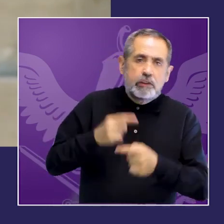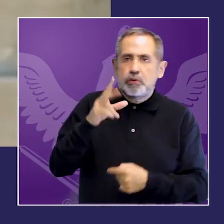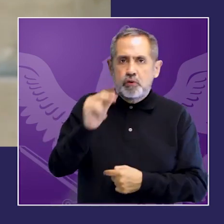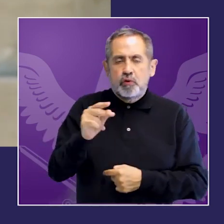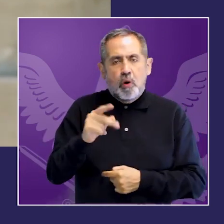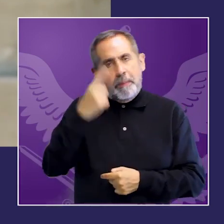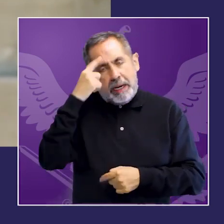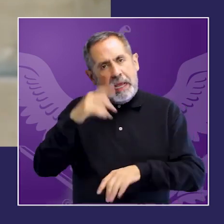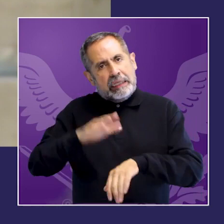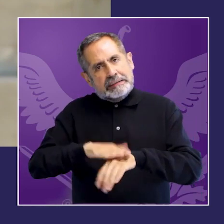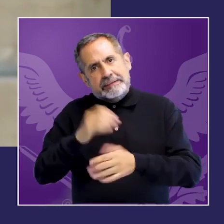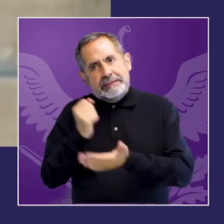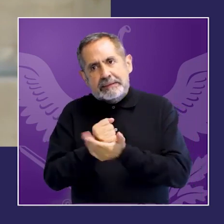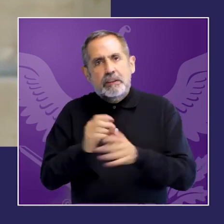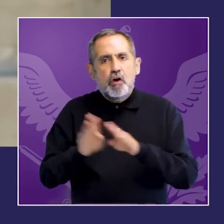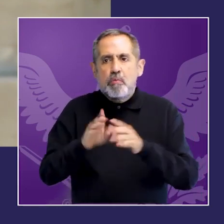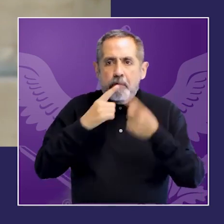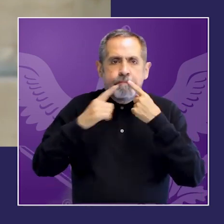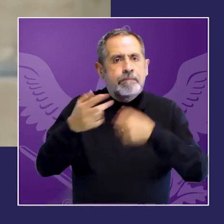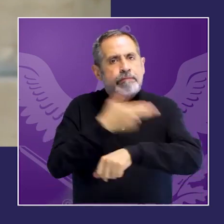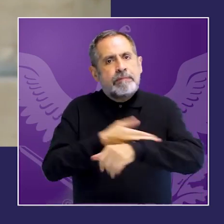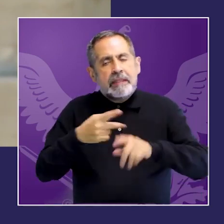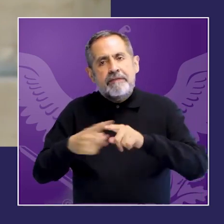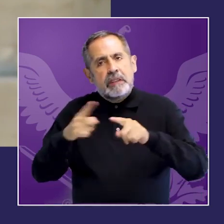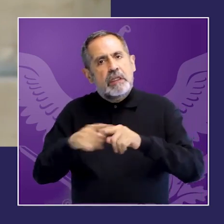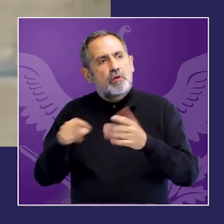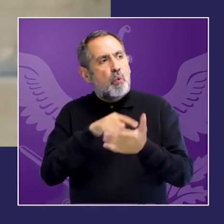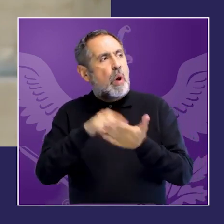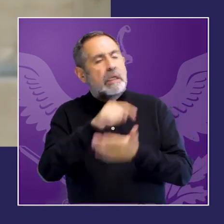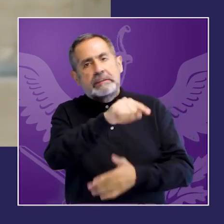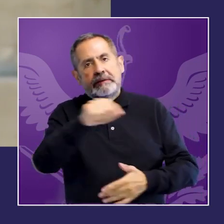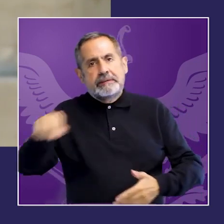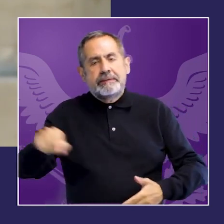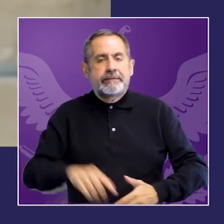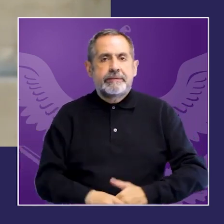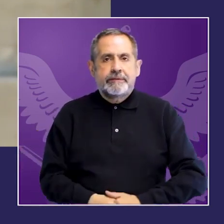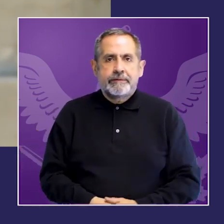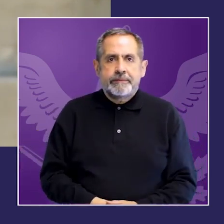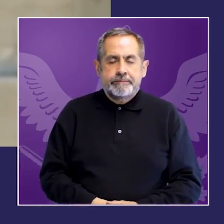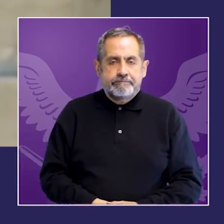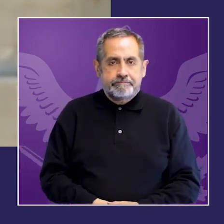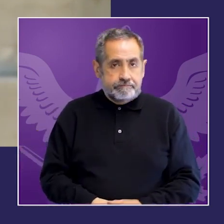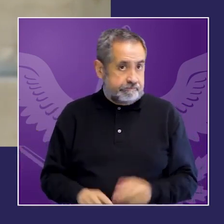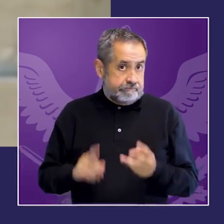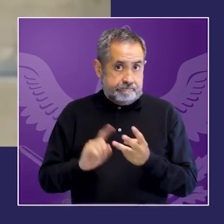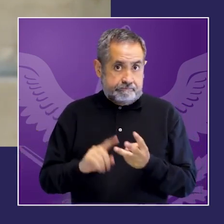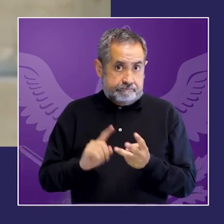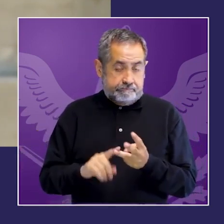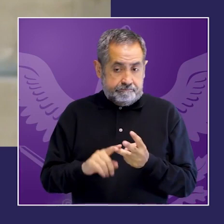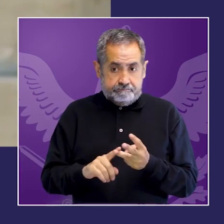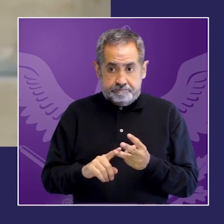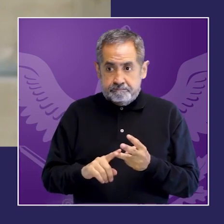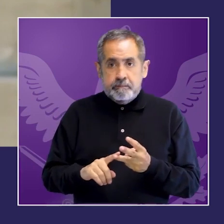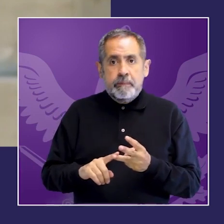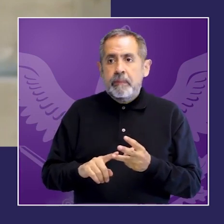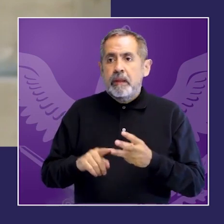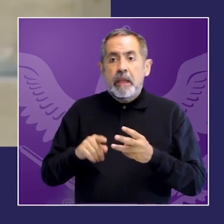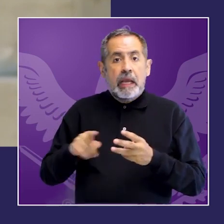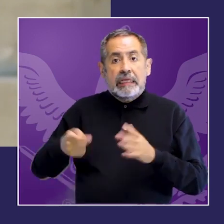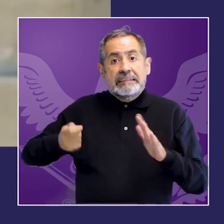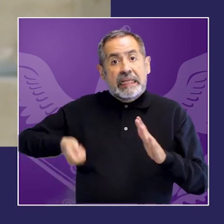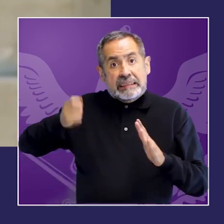tercero garantizar la publicación de todas las sentencias en bases de datos otra vez públicas protegiendo la